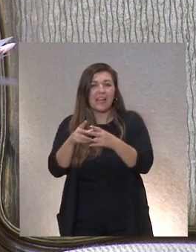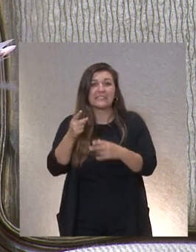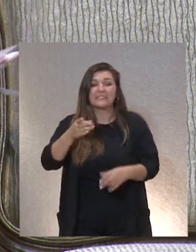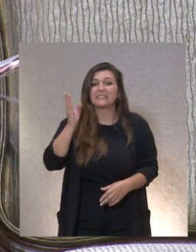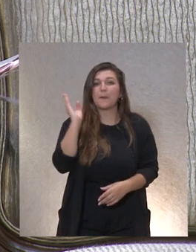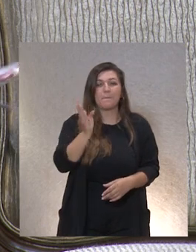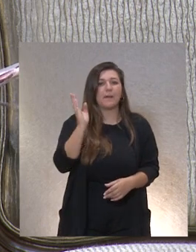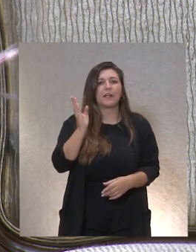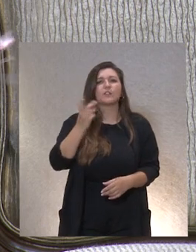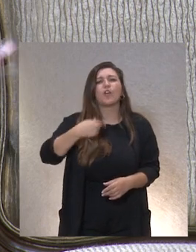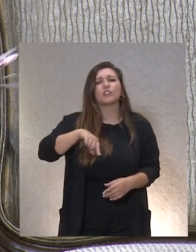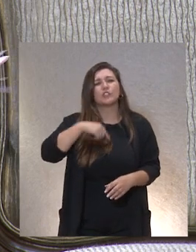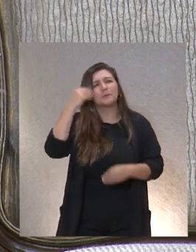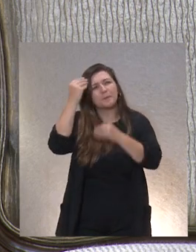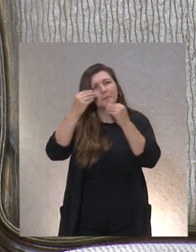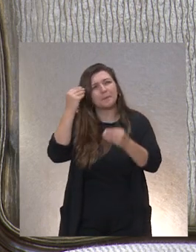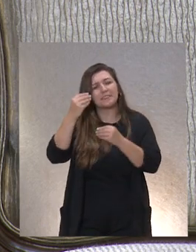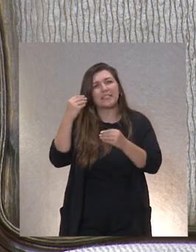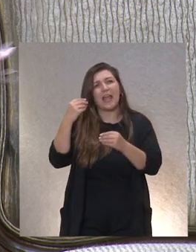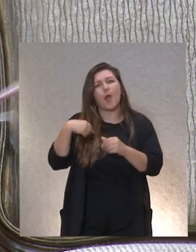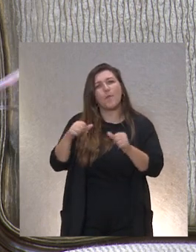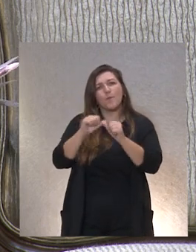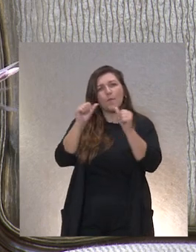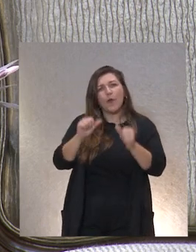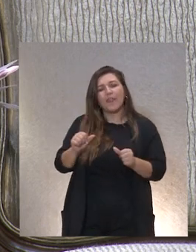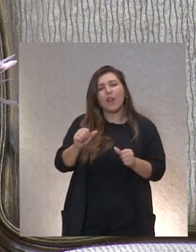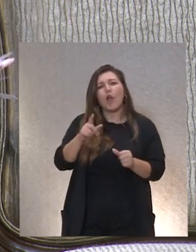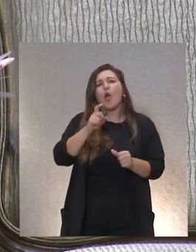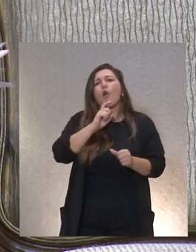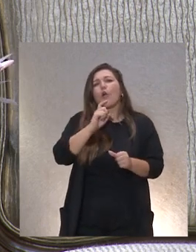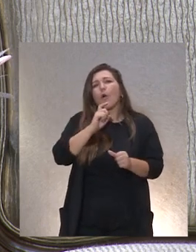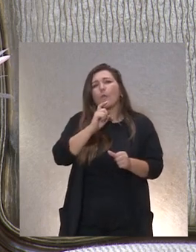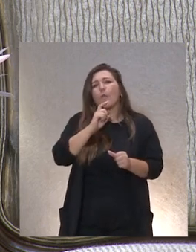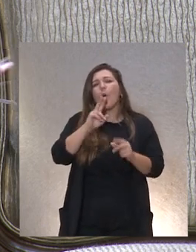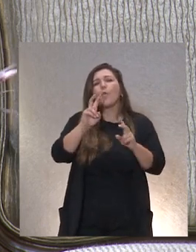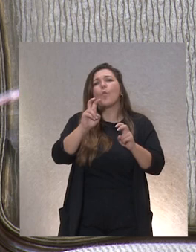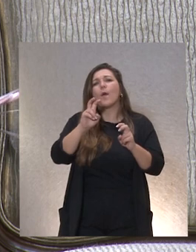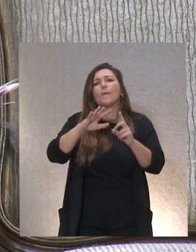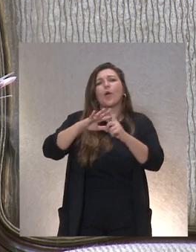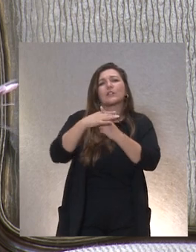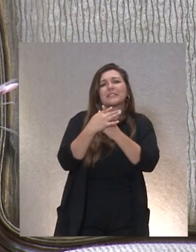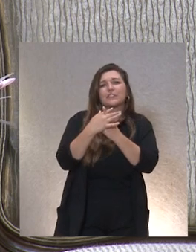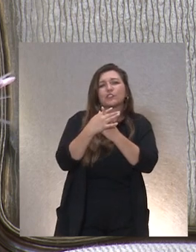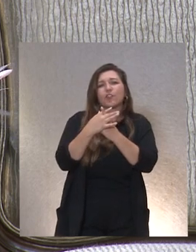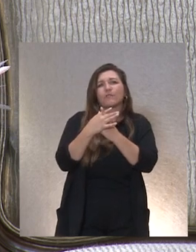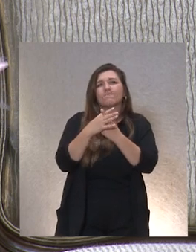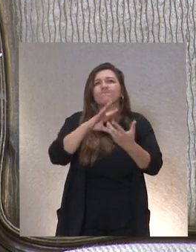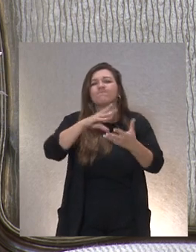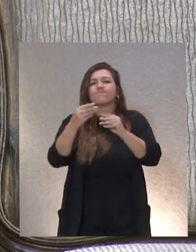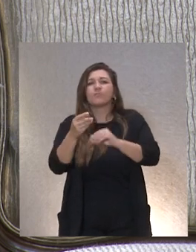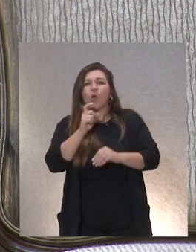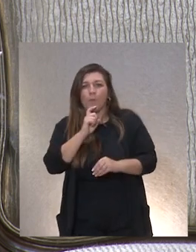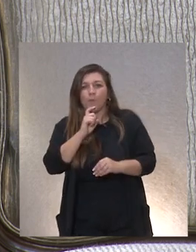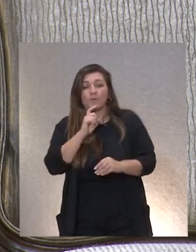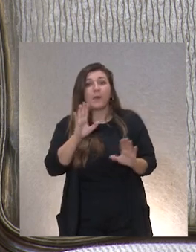que nos obliga a repensar desde nuestro modelo cómo podemos situarnos antes en el nuevo contexto. Pero ustedes no están